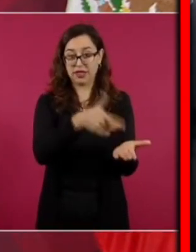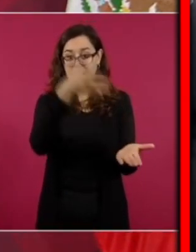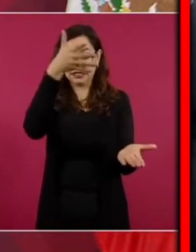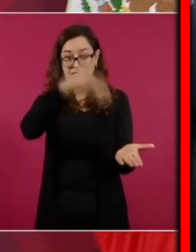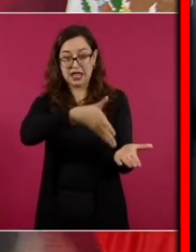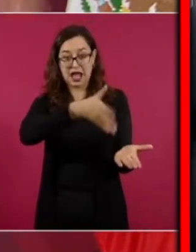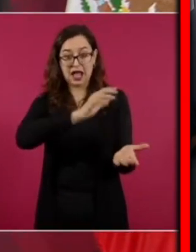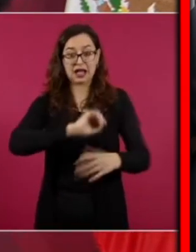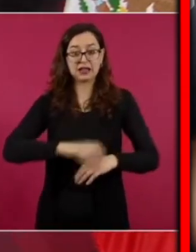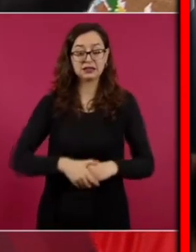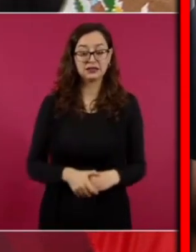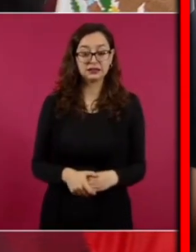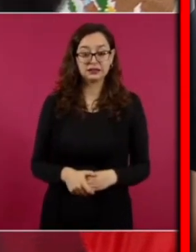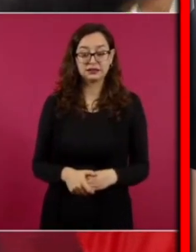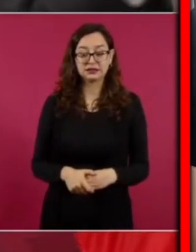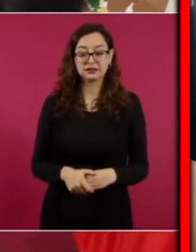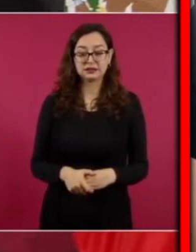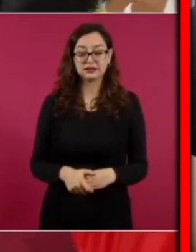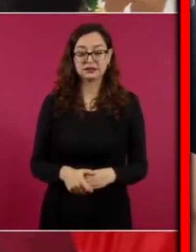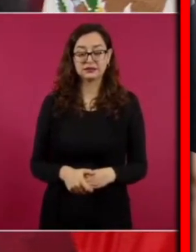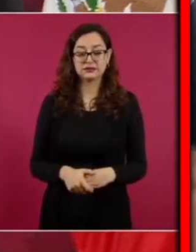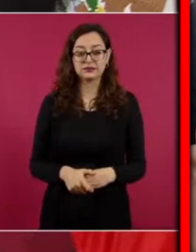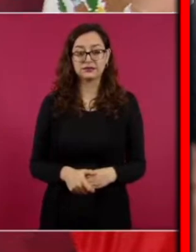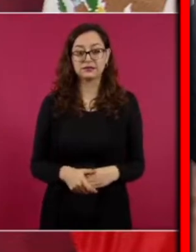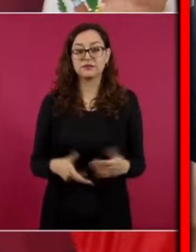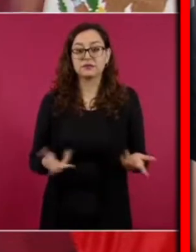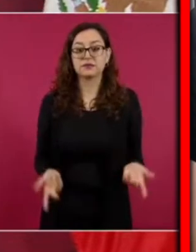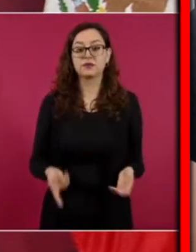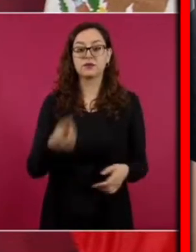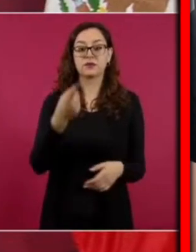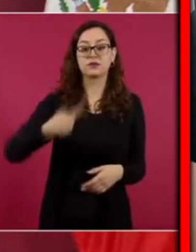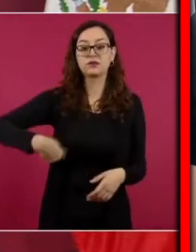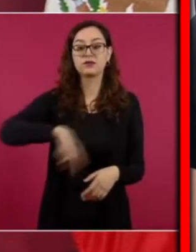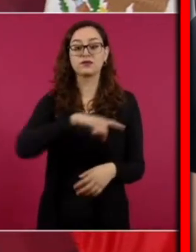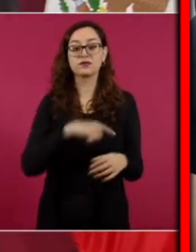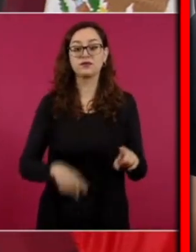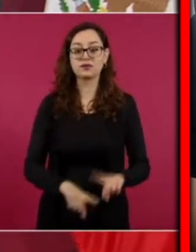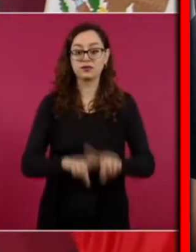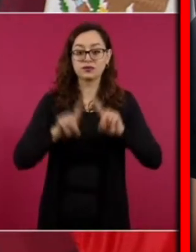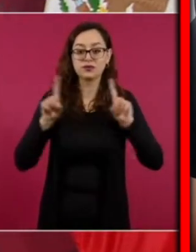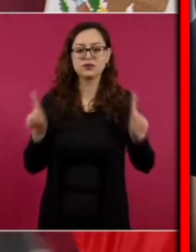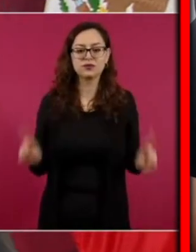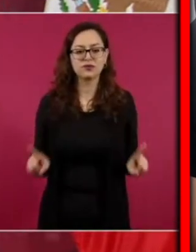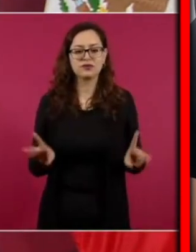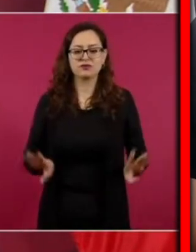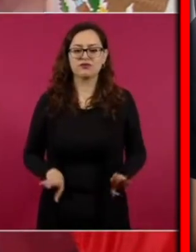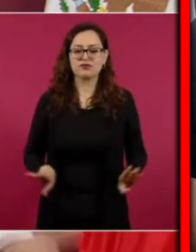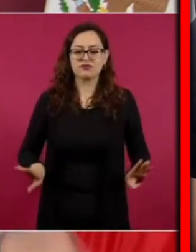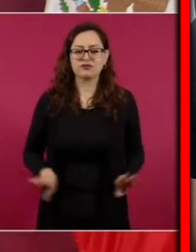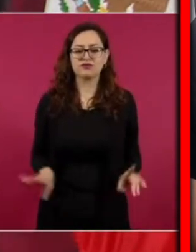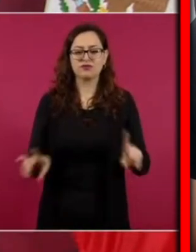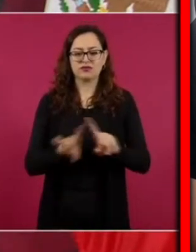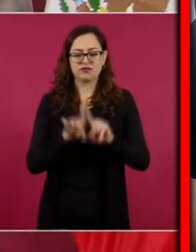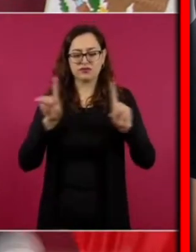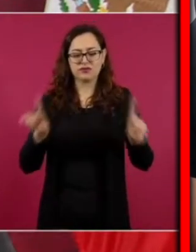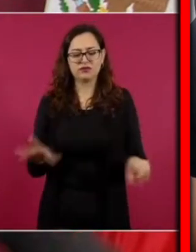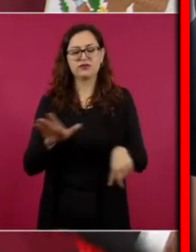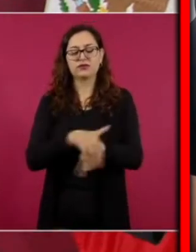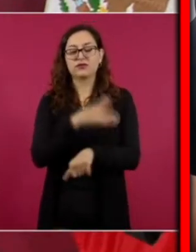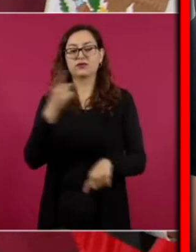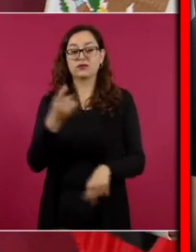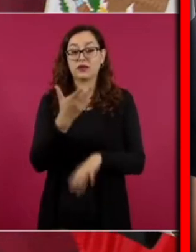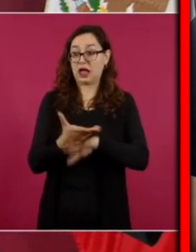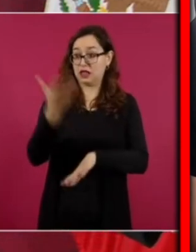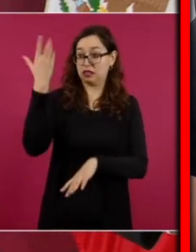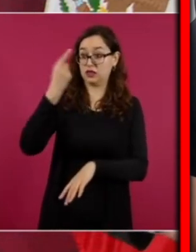y decíamos ¿Por qué somos distintos? porque cuando propusimos esto los del PAN votaron en contra